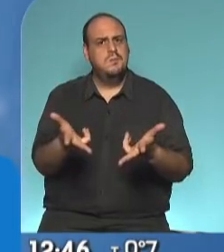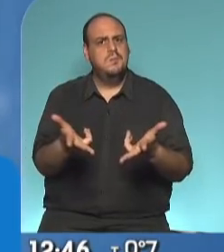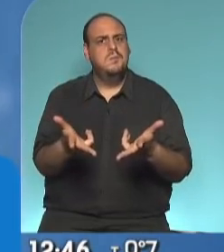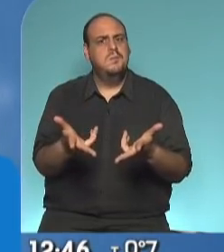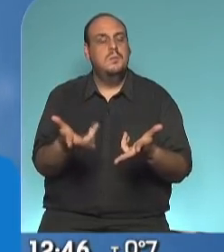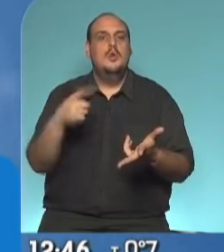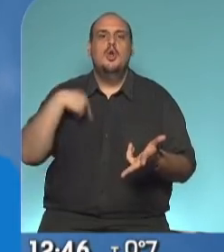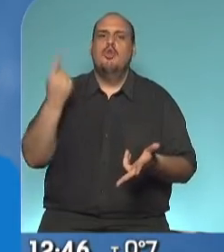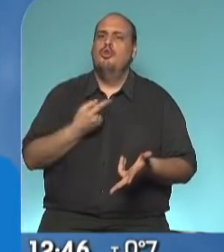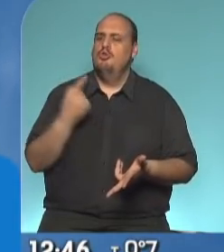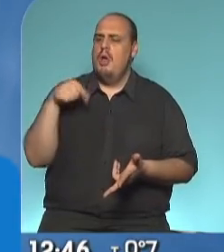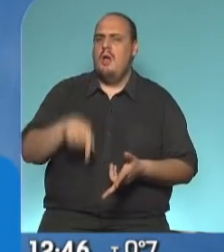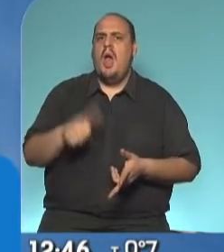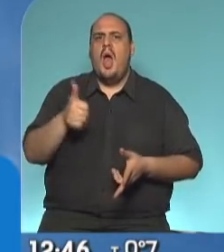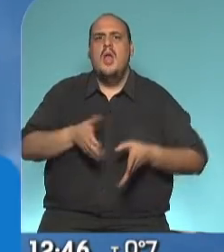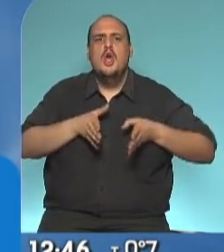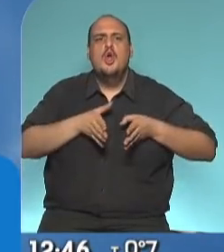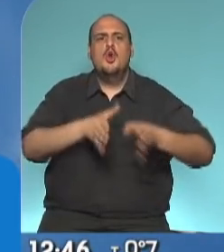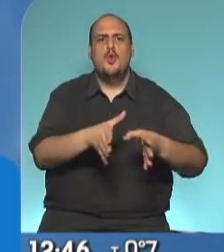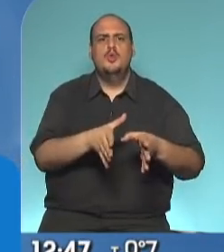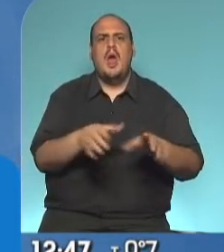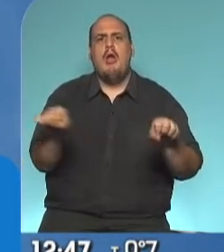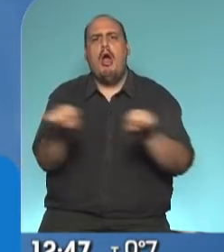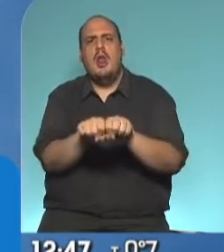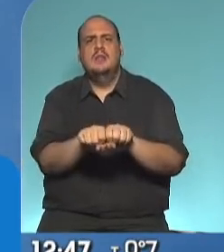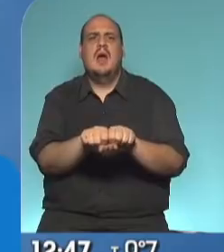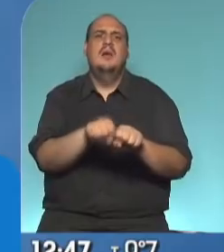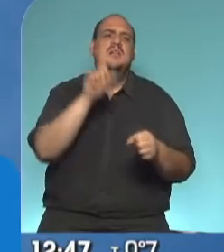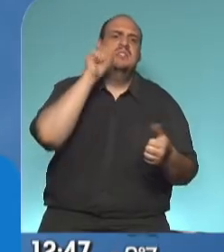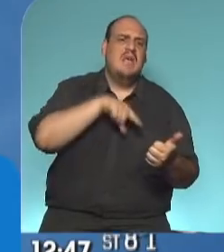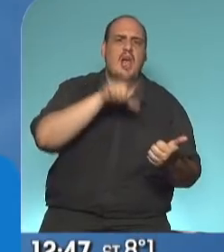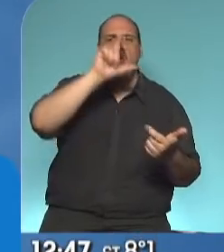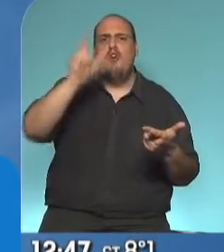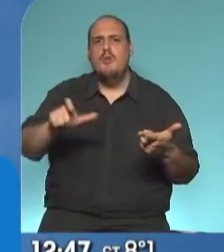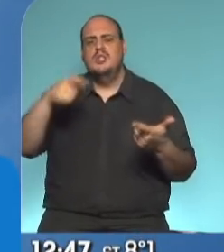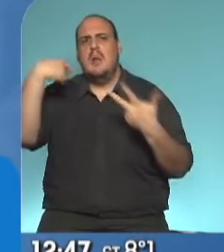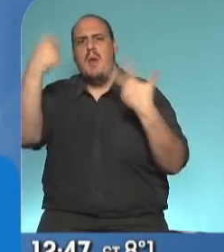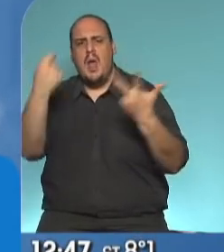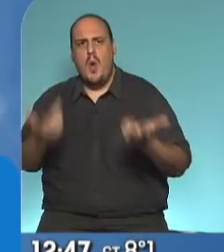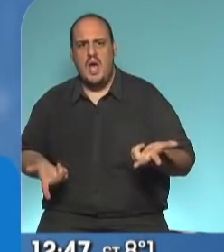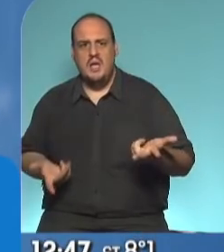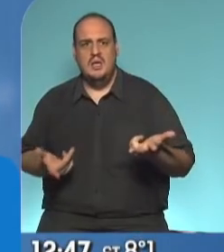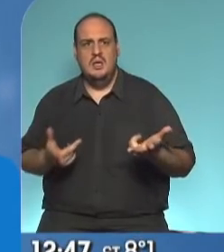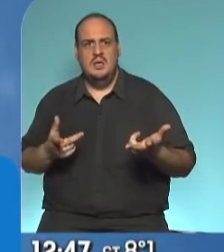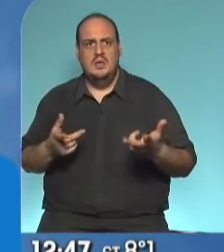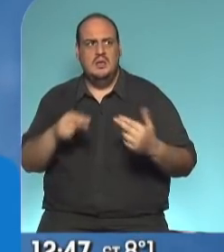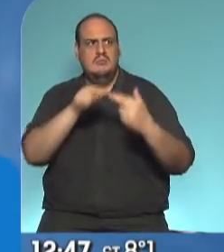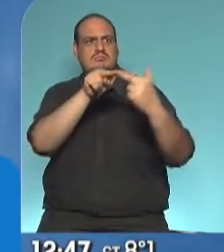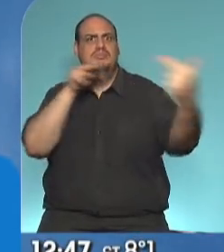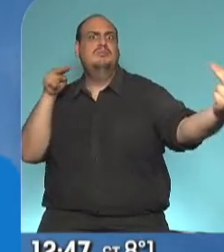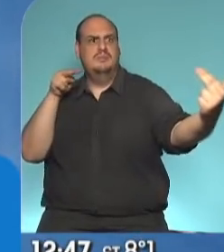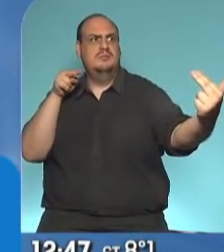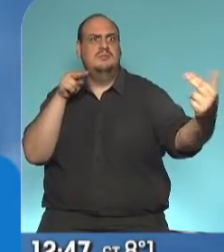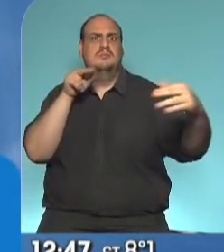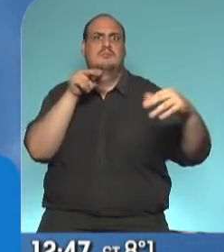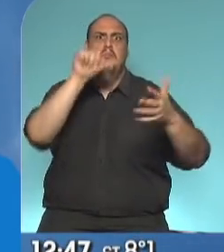tenemos acá una ruta que integra a Chaco, Formosa y al Paraguay en una ruta que nos une con un país hermano